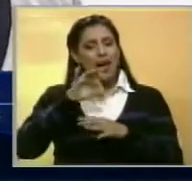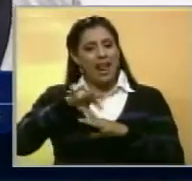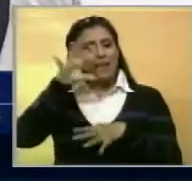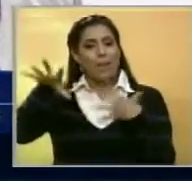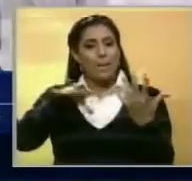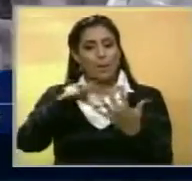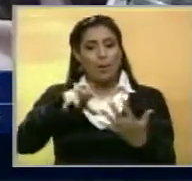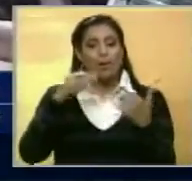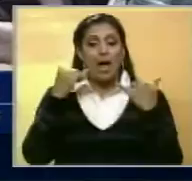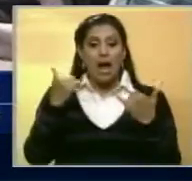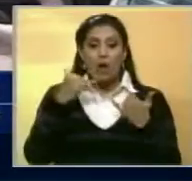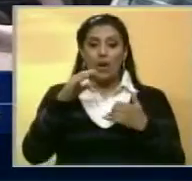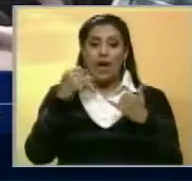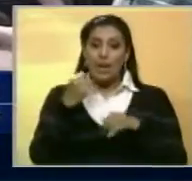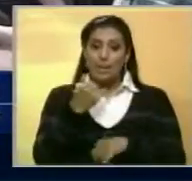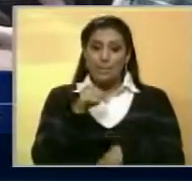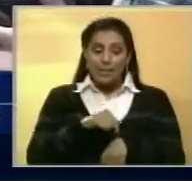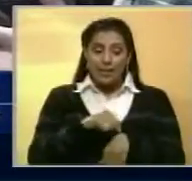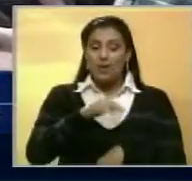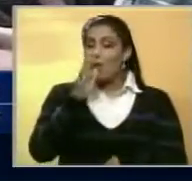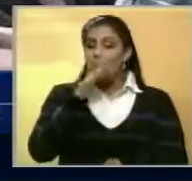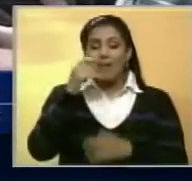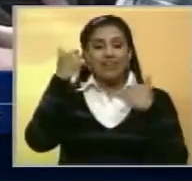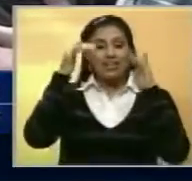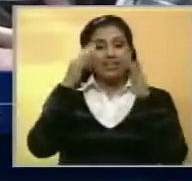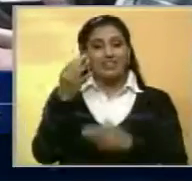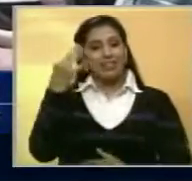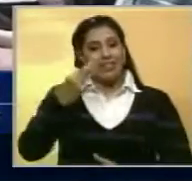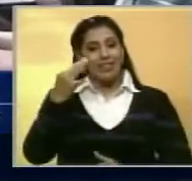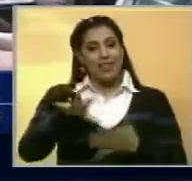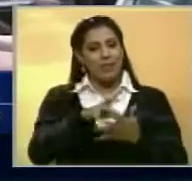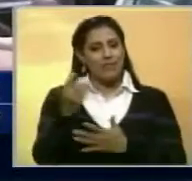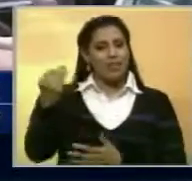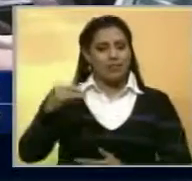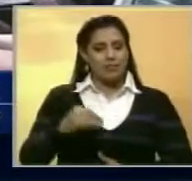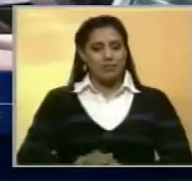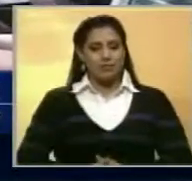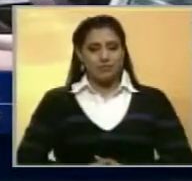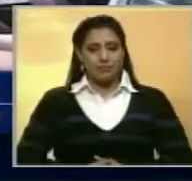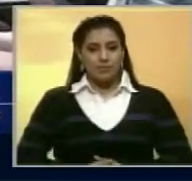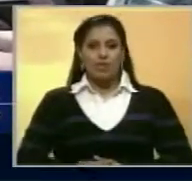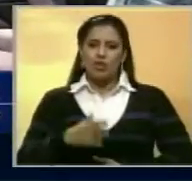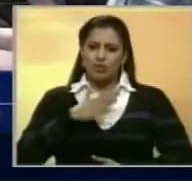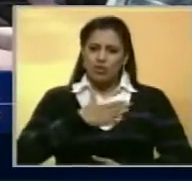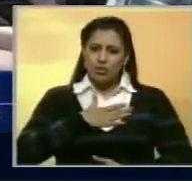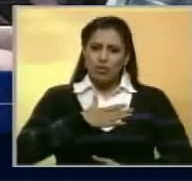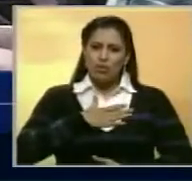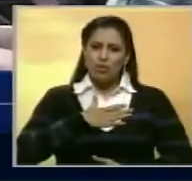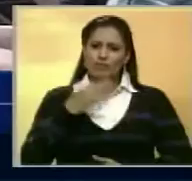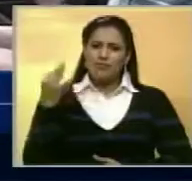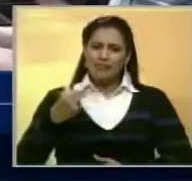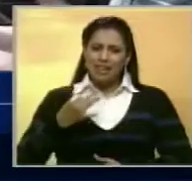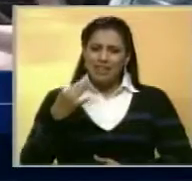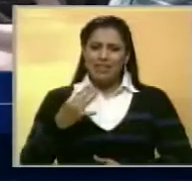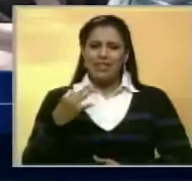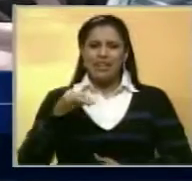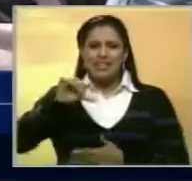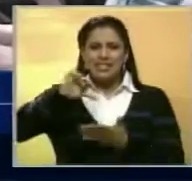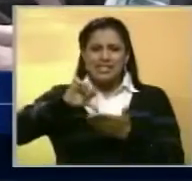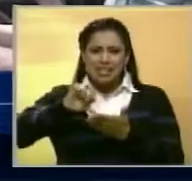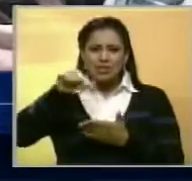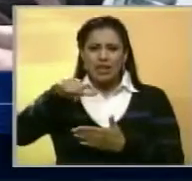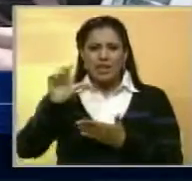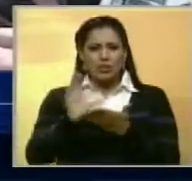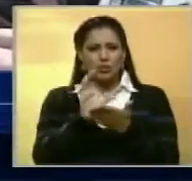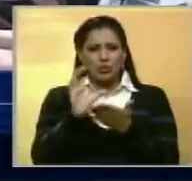país. Rechazó que hasta el momento no se esté atendiendo verdaderamente la crisis. Estoy realmente en el centro de la